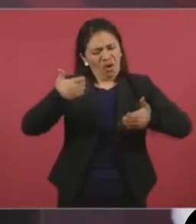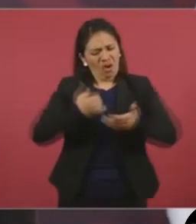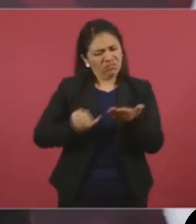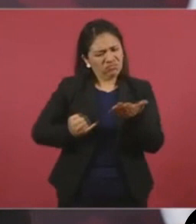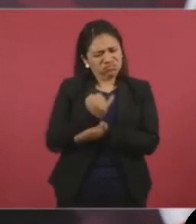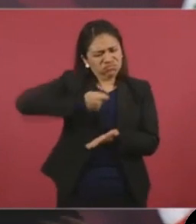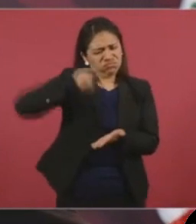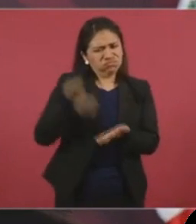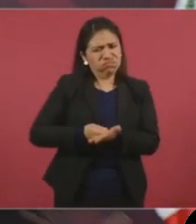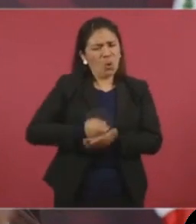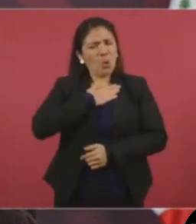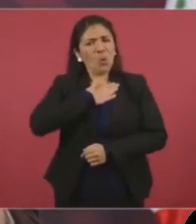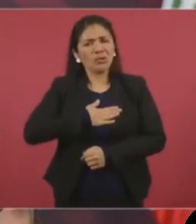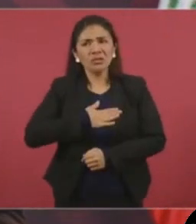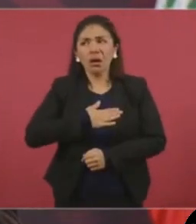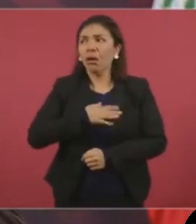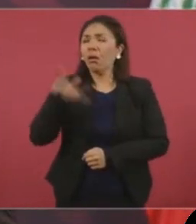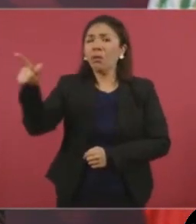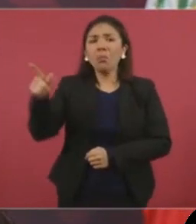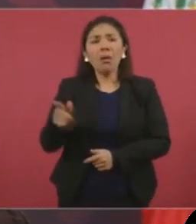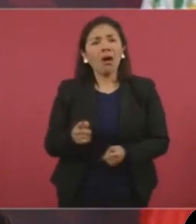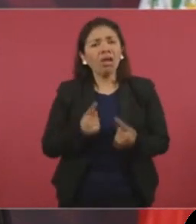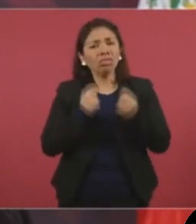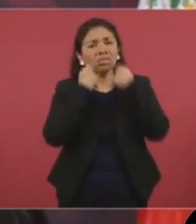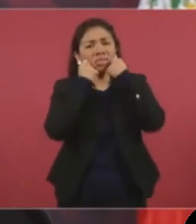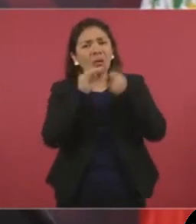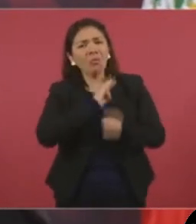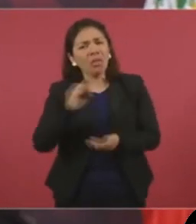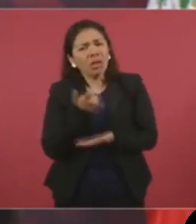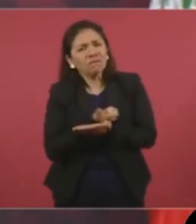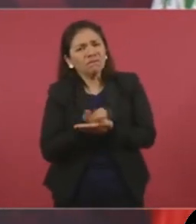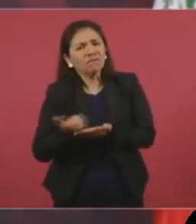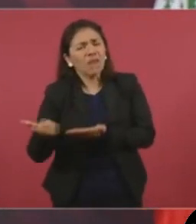se sirvan con la cuchara grande.